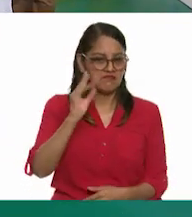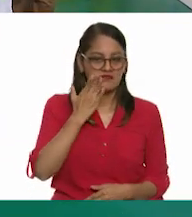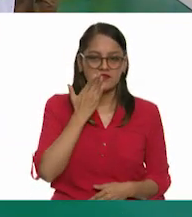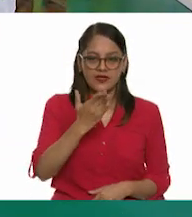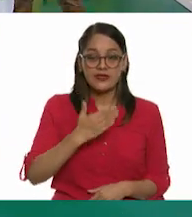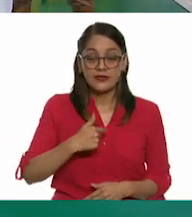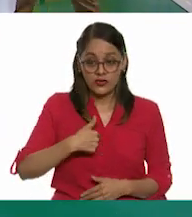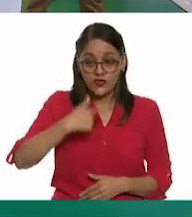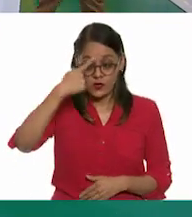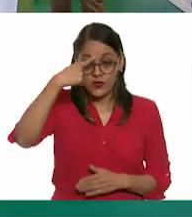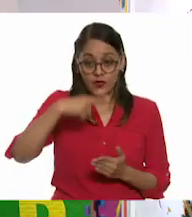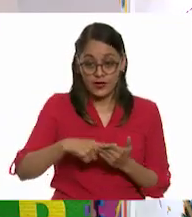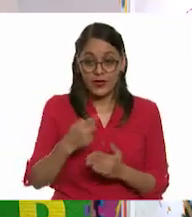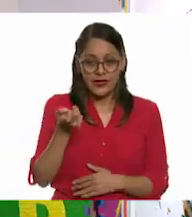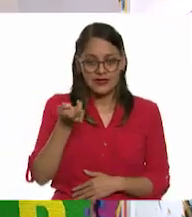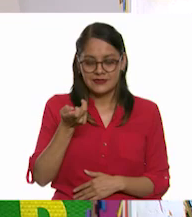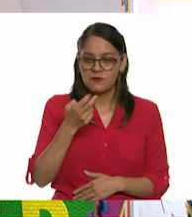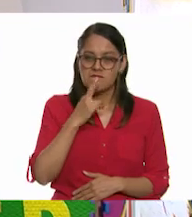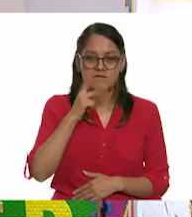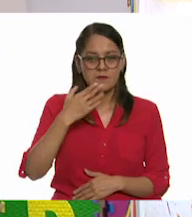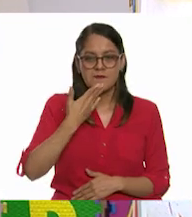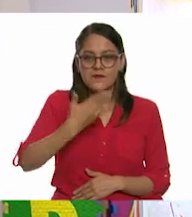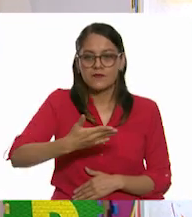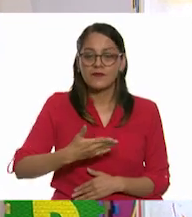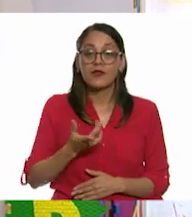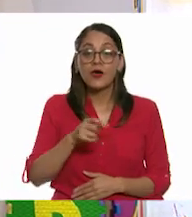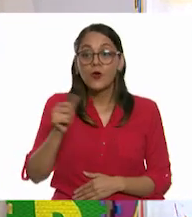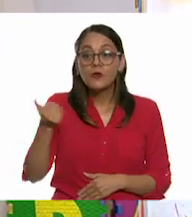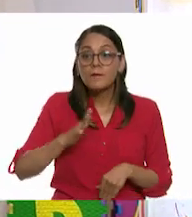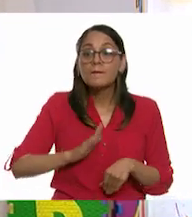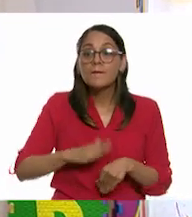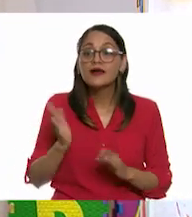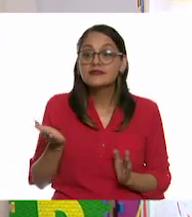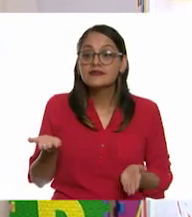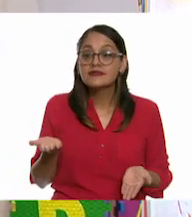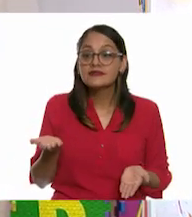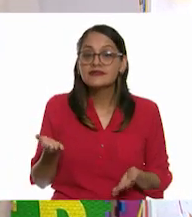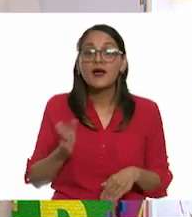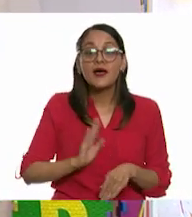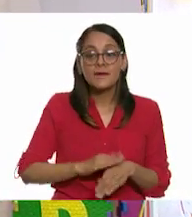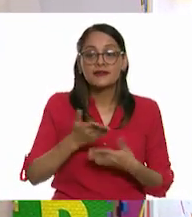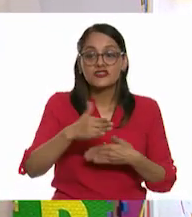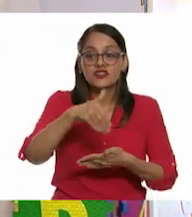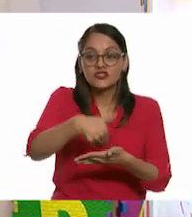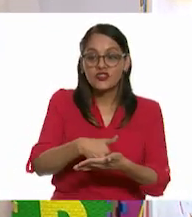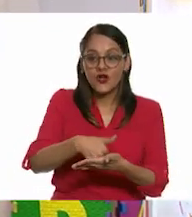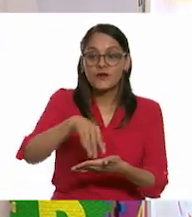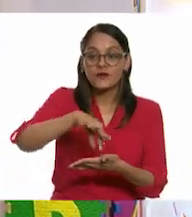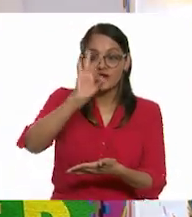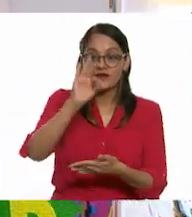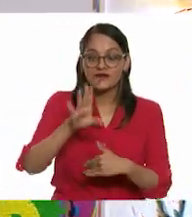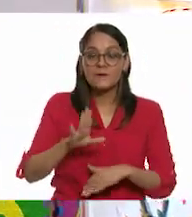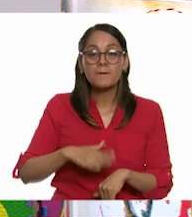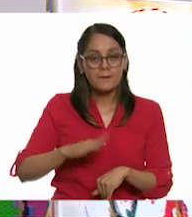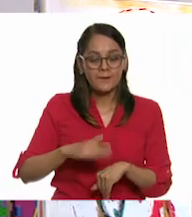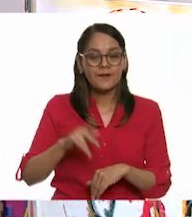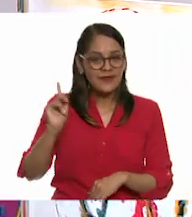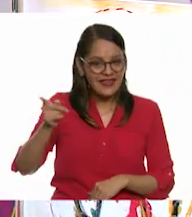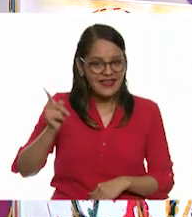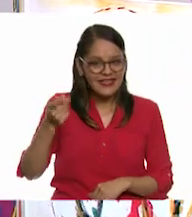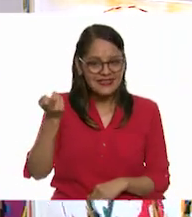creo que esto ha estado muy bien, pero tenemos más... Más sobres, más sobres. Más sobres, sí.